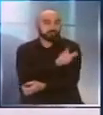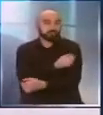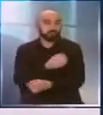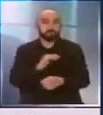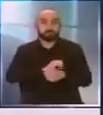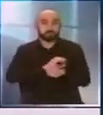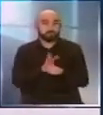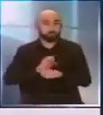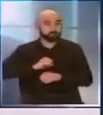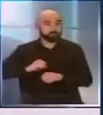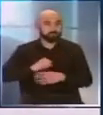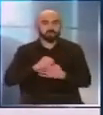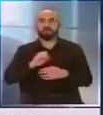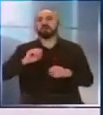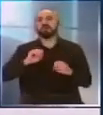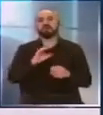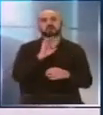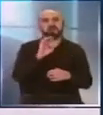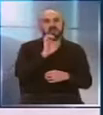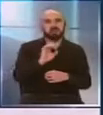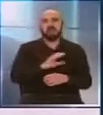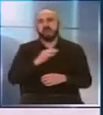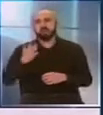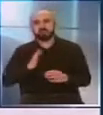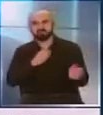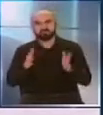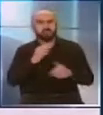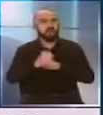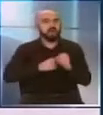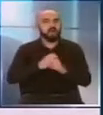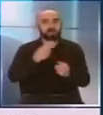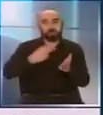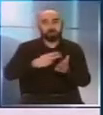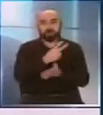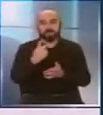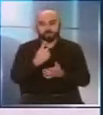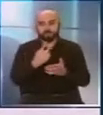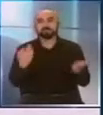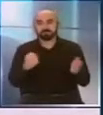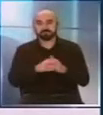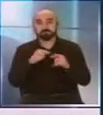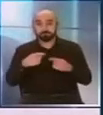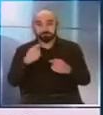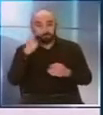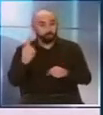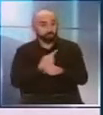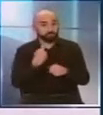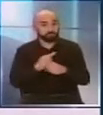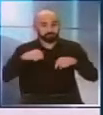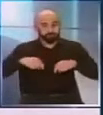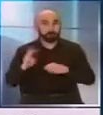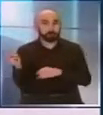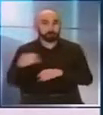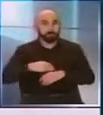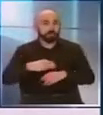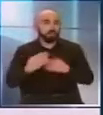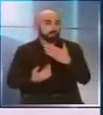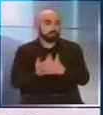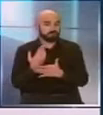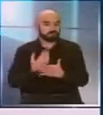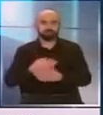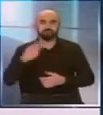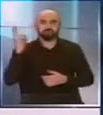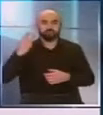primer trimestre del próximo año, del 2021. En conversación con nuestro Meganoticias Alerta, la autoridad llamó además a